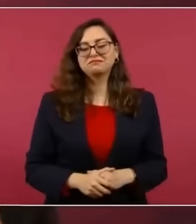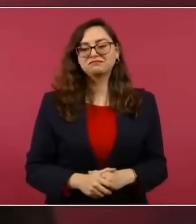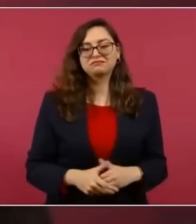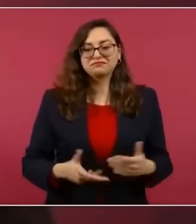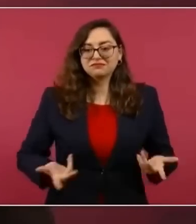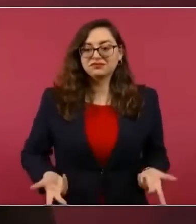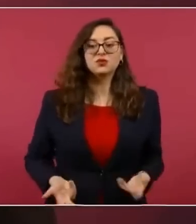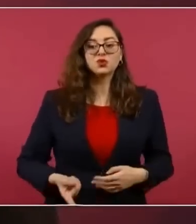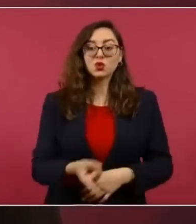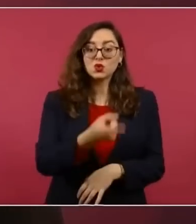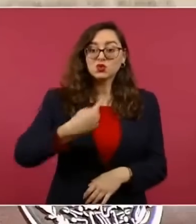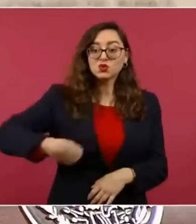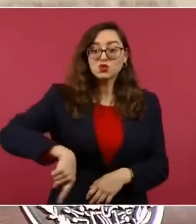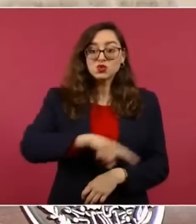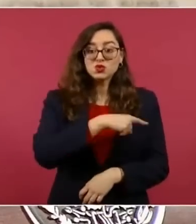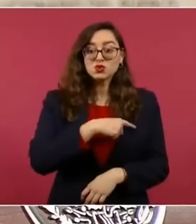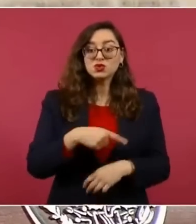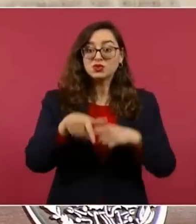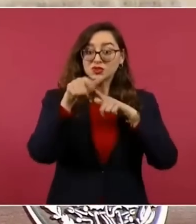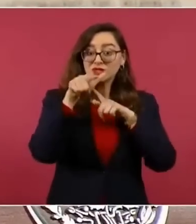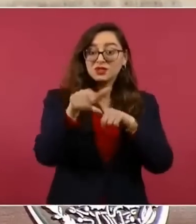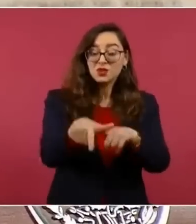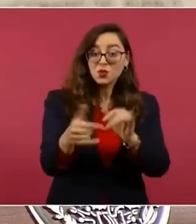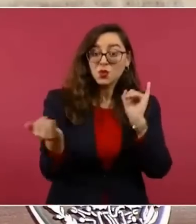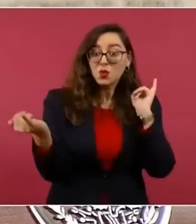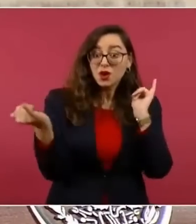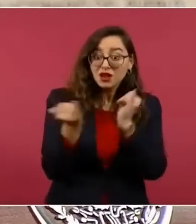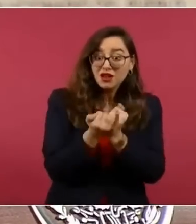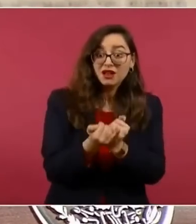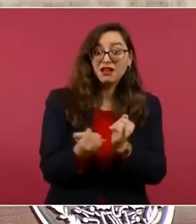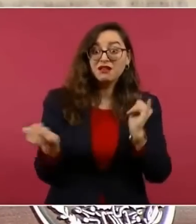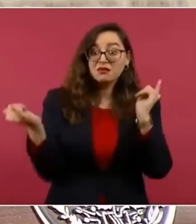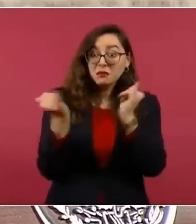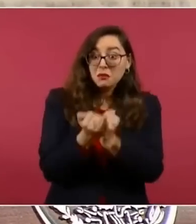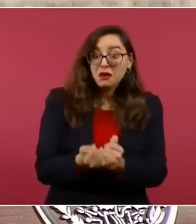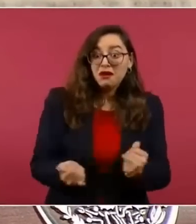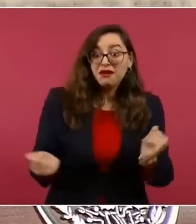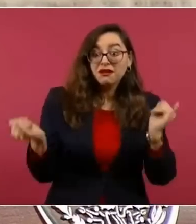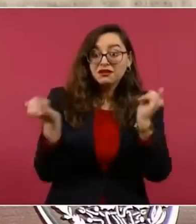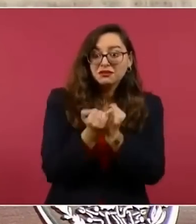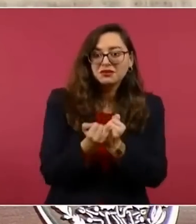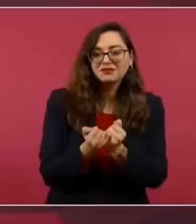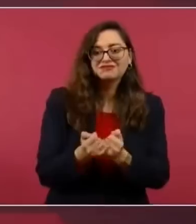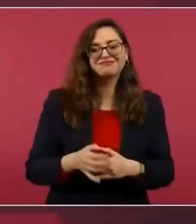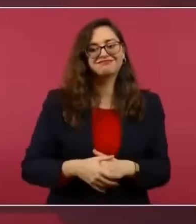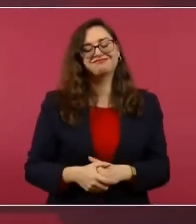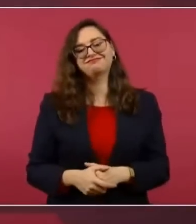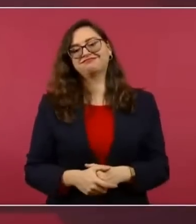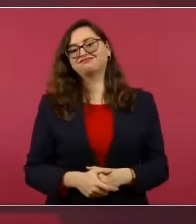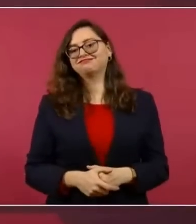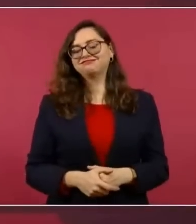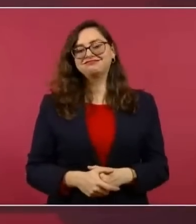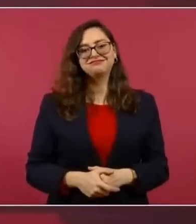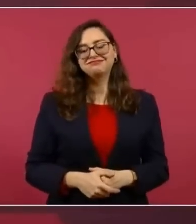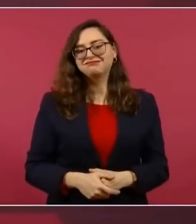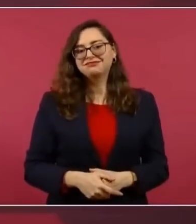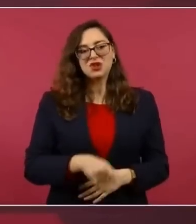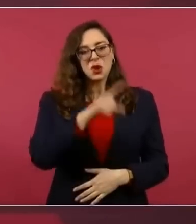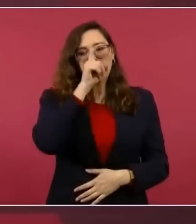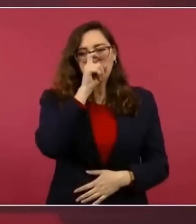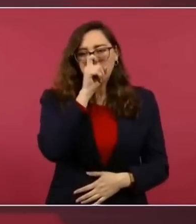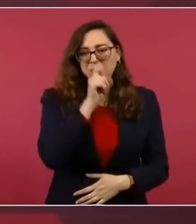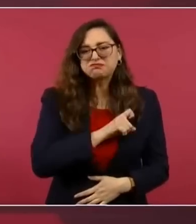continuar con el mismo régimen podrido de